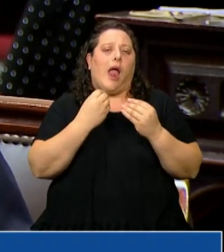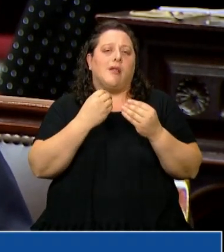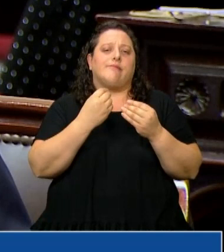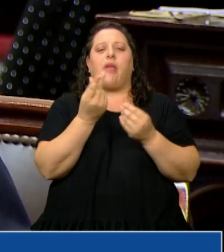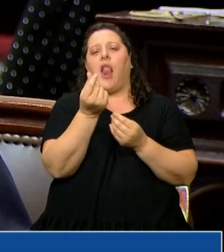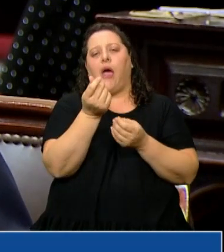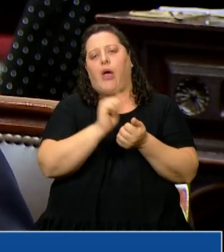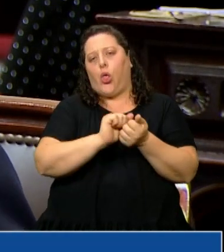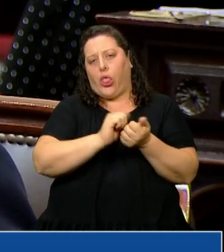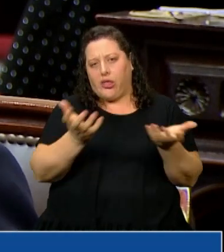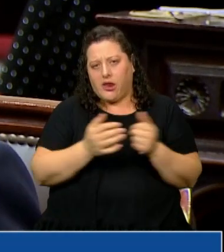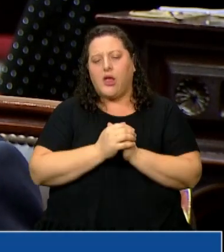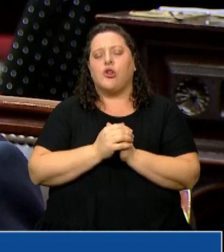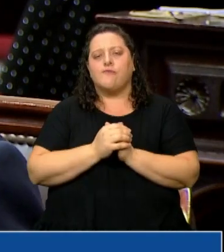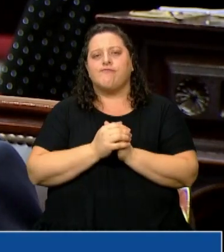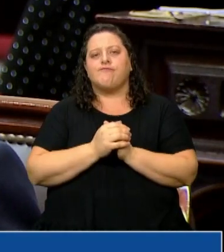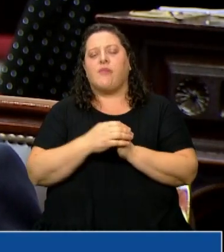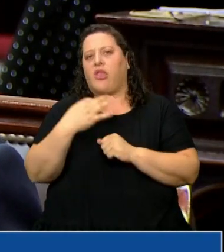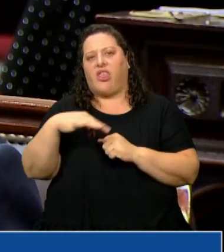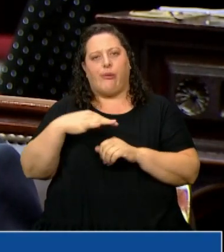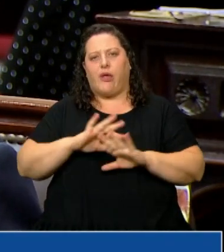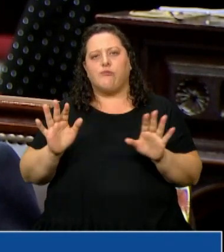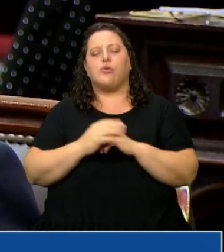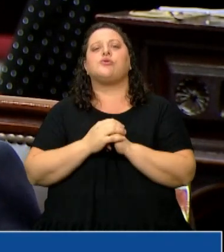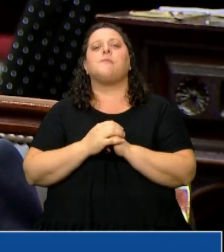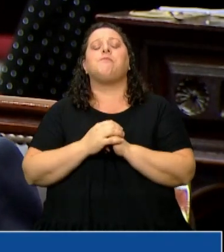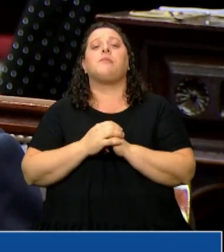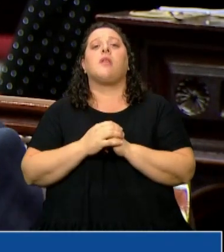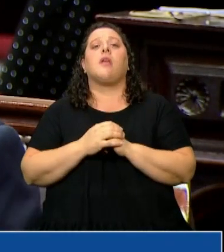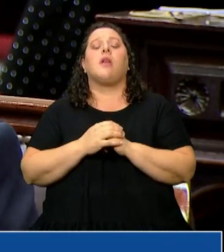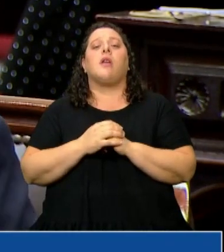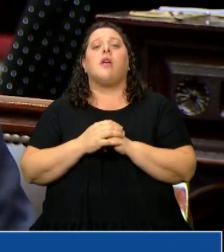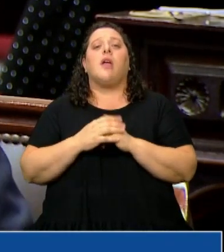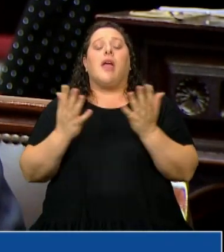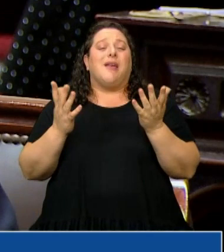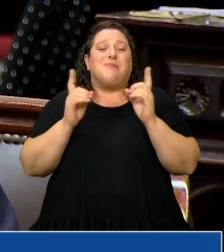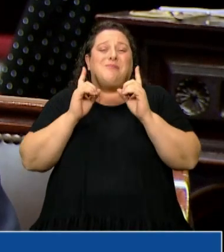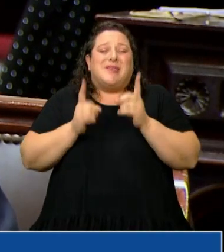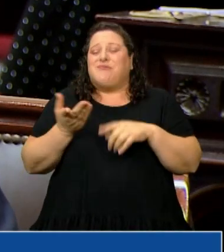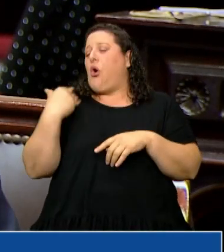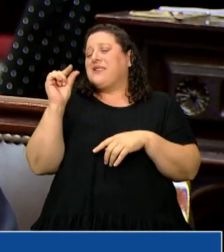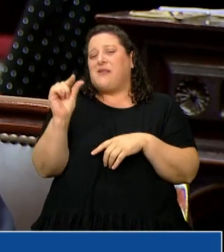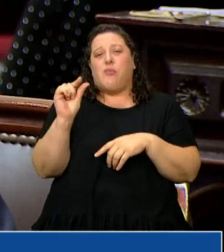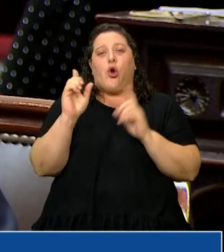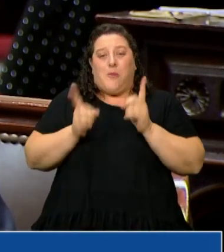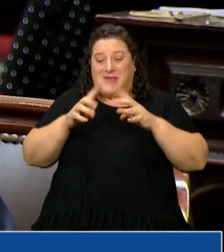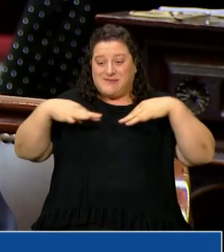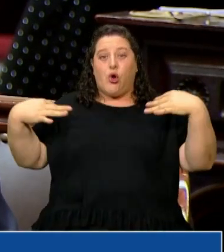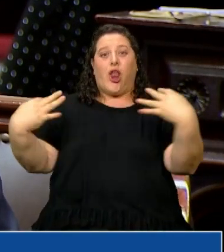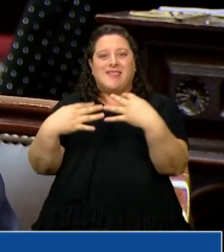Lamentablemente tenemos que decir que de la misma forma que tratamos en este recinto hace poco tiempo atrás